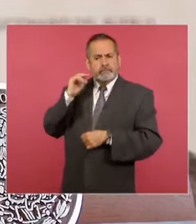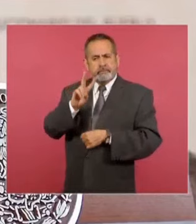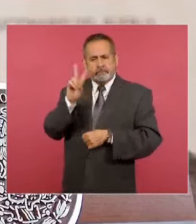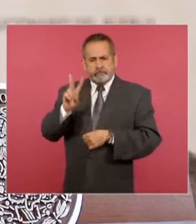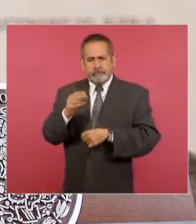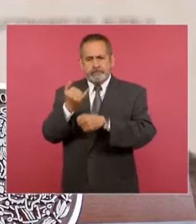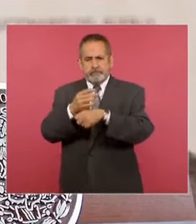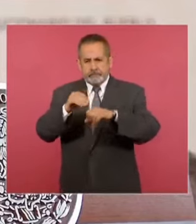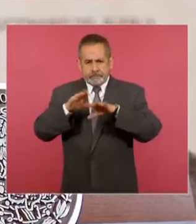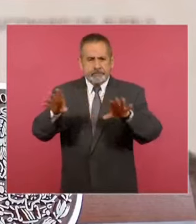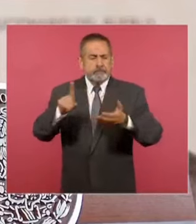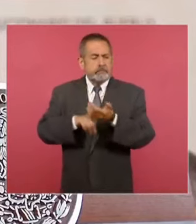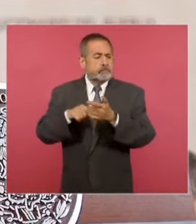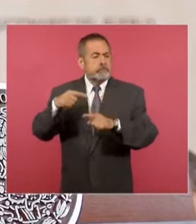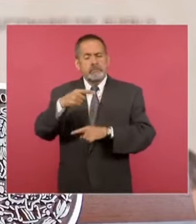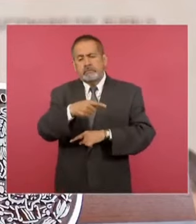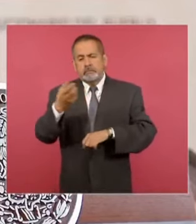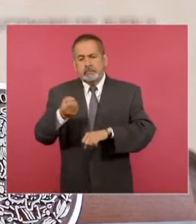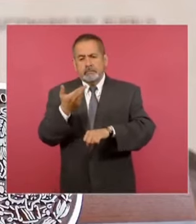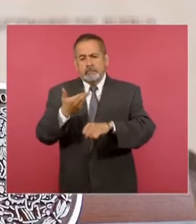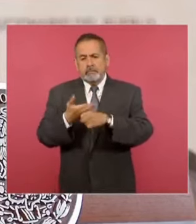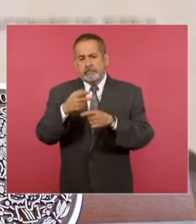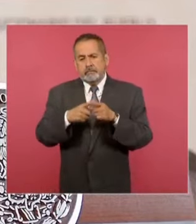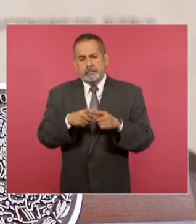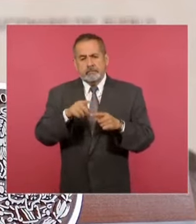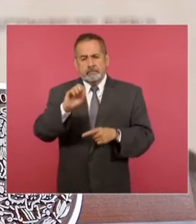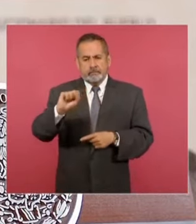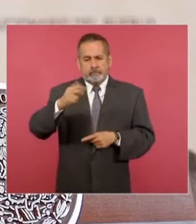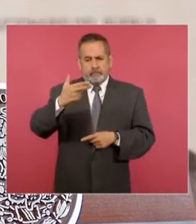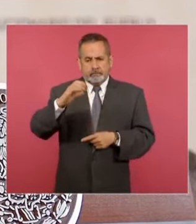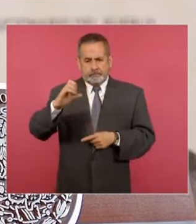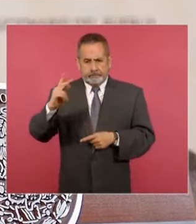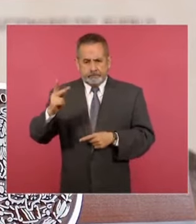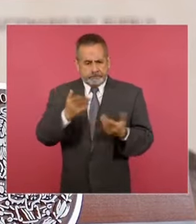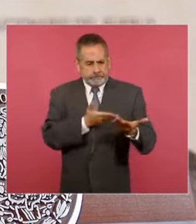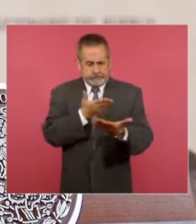presentado por el secretario de Hacienda